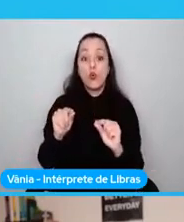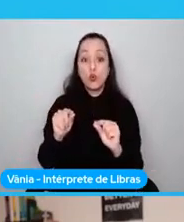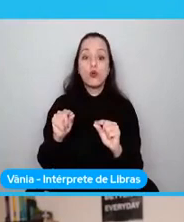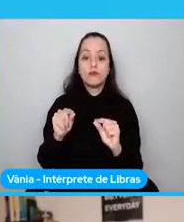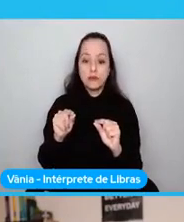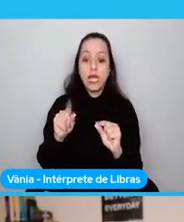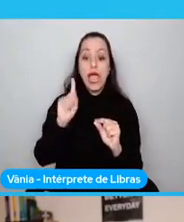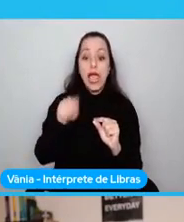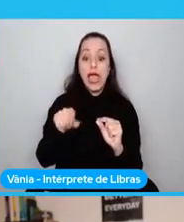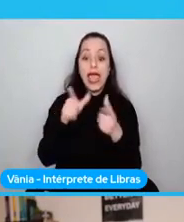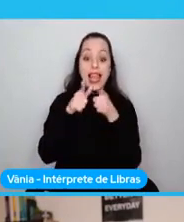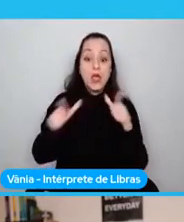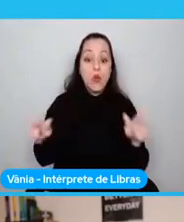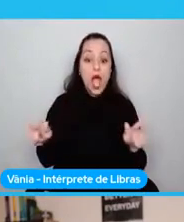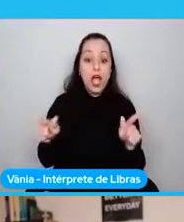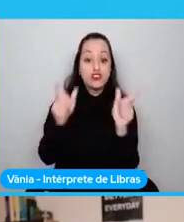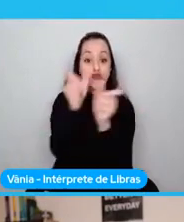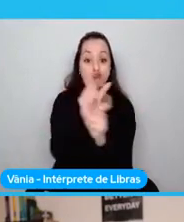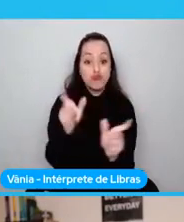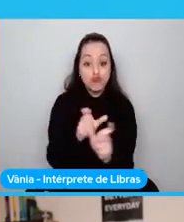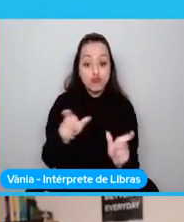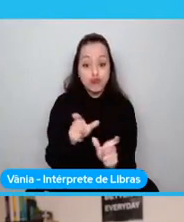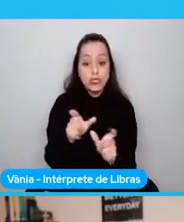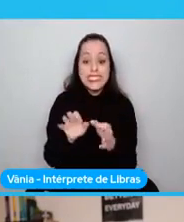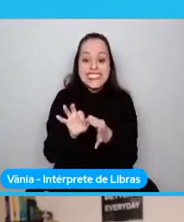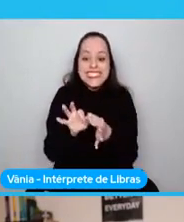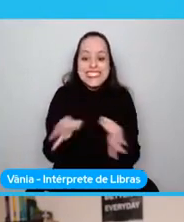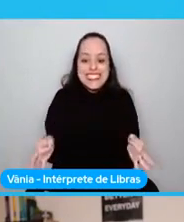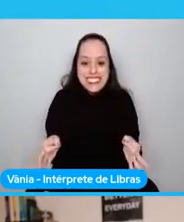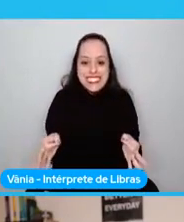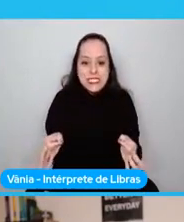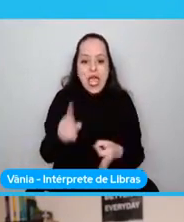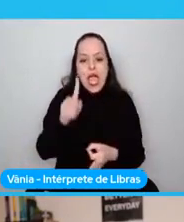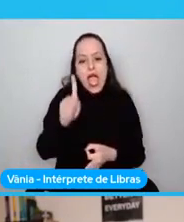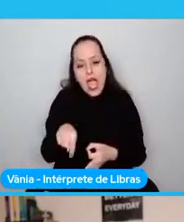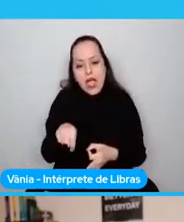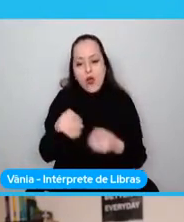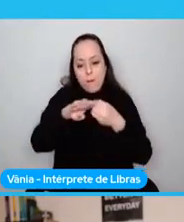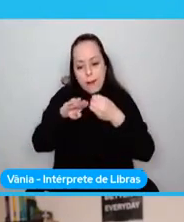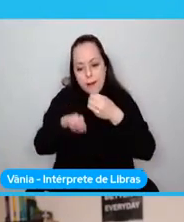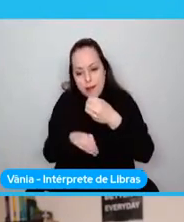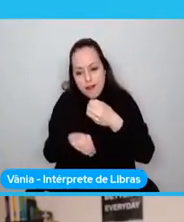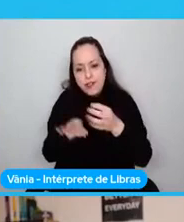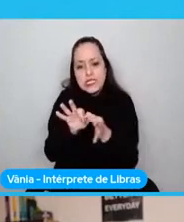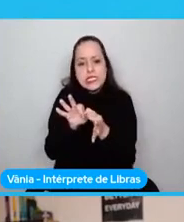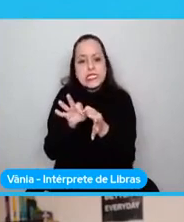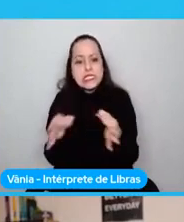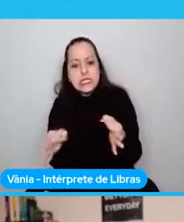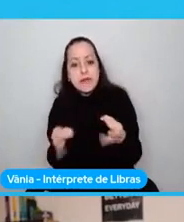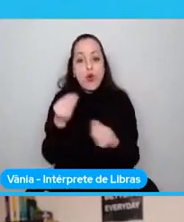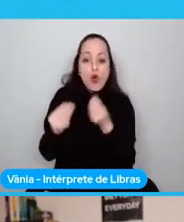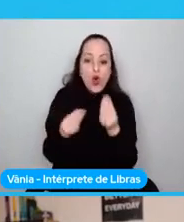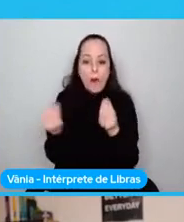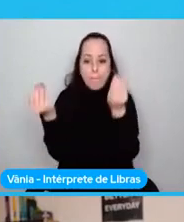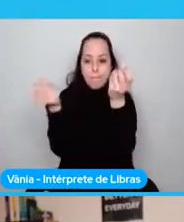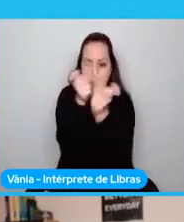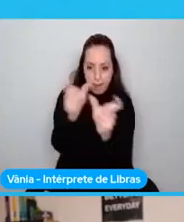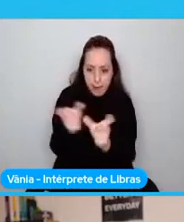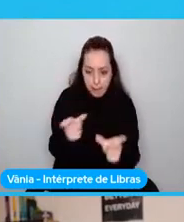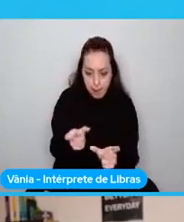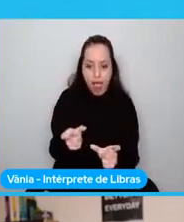lenguaje de bajo nivel, un bytecode o una implementación intermedia de bajo nivel